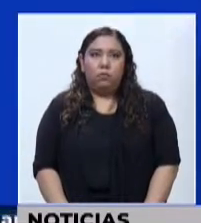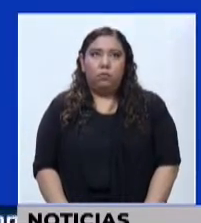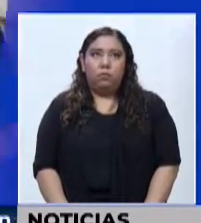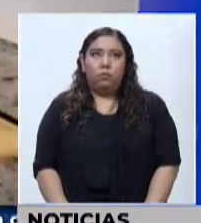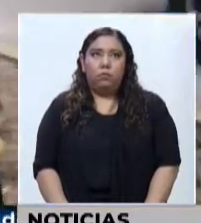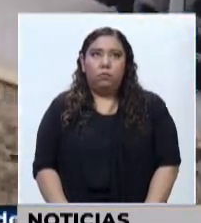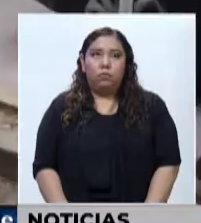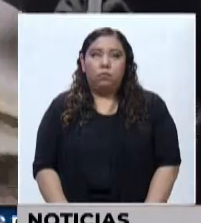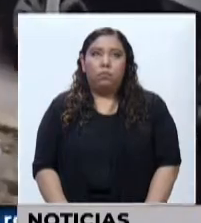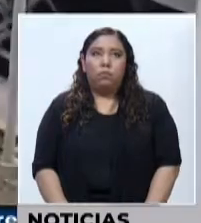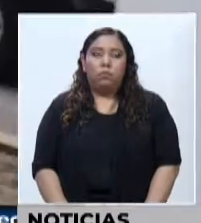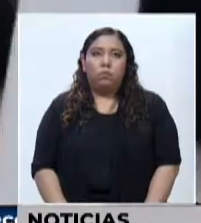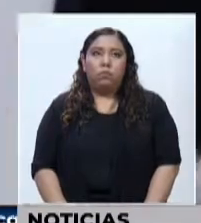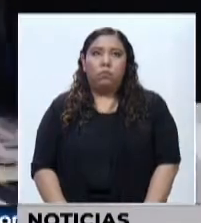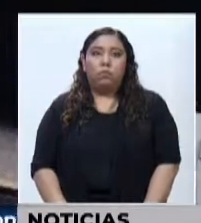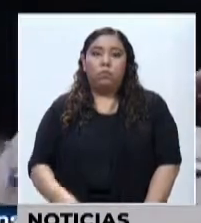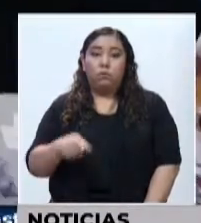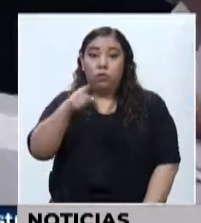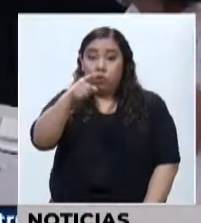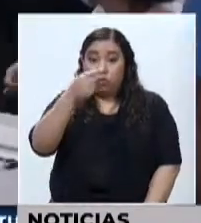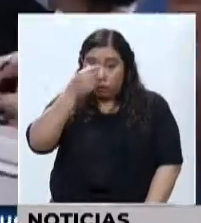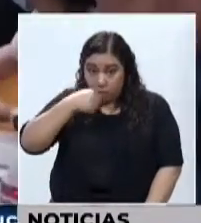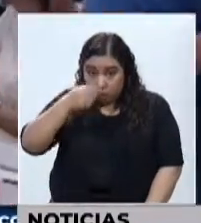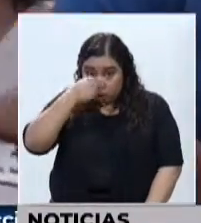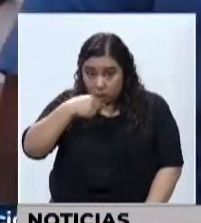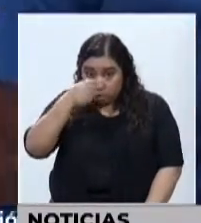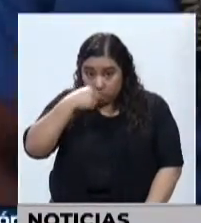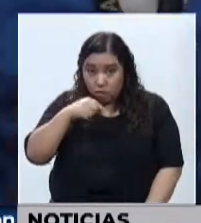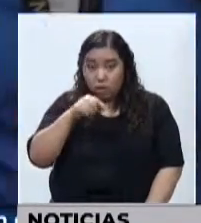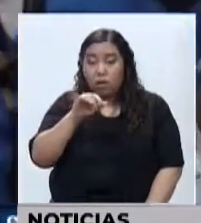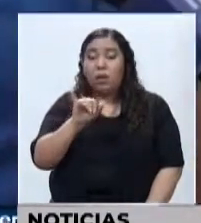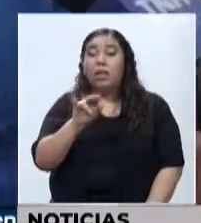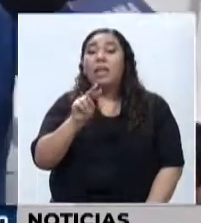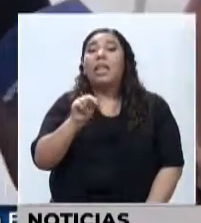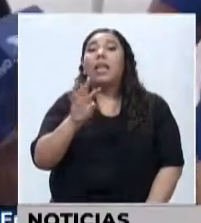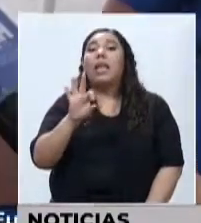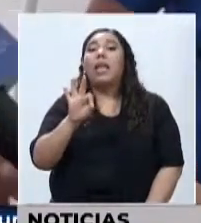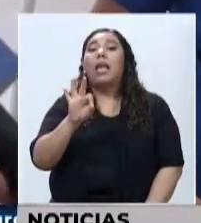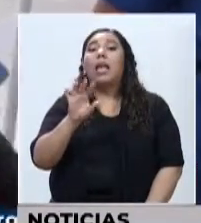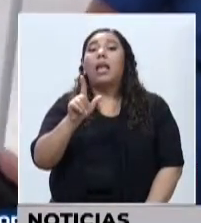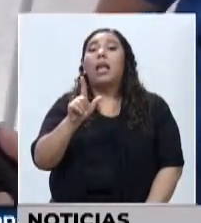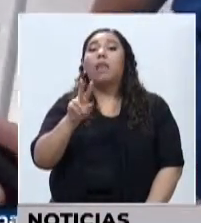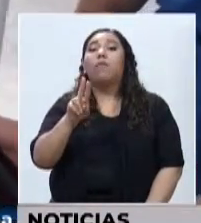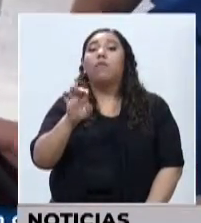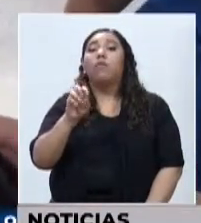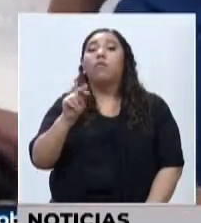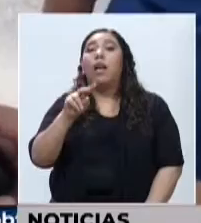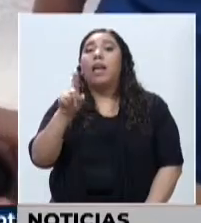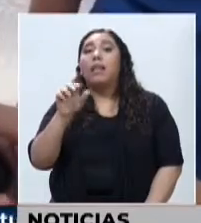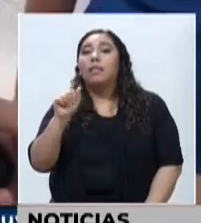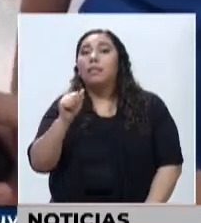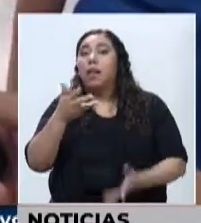Puesto la influenza, si no se la han puesto, se la colocamos, porque tiene que pasar durante tres meses para